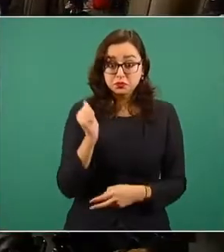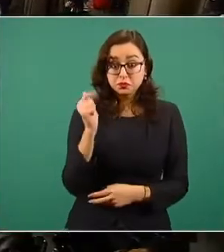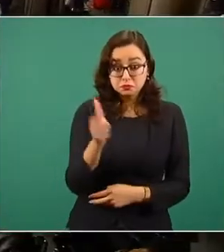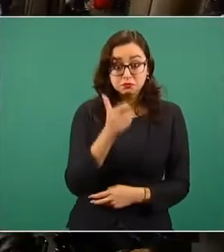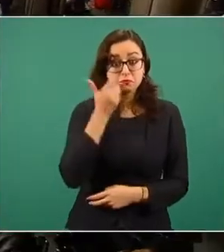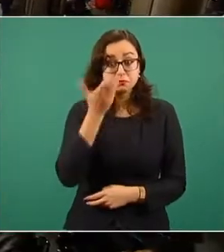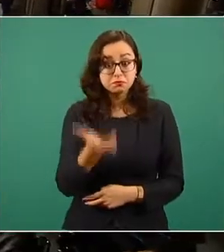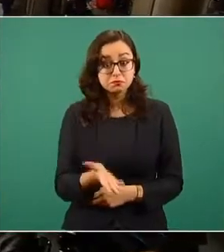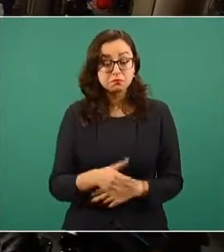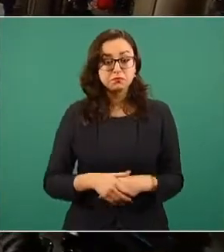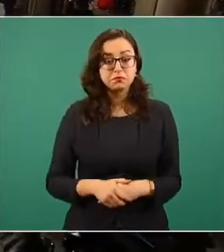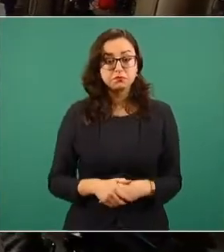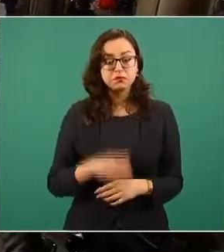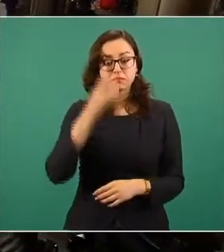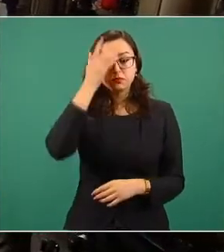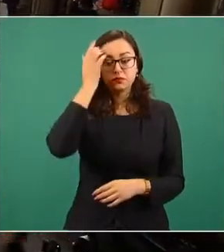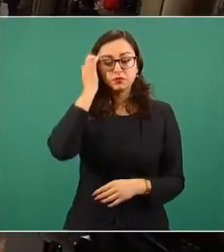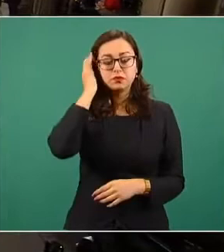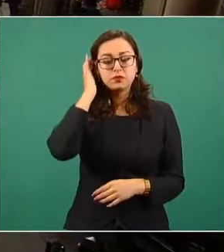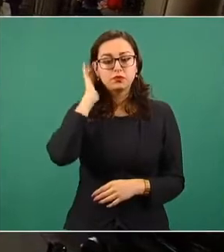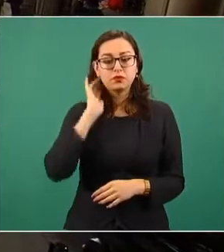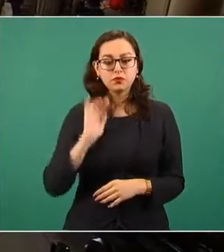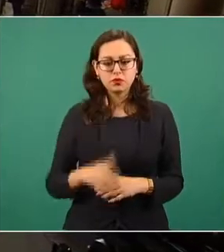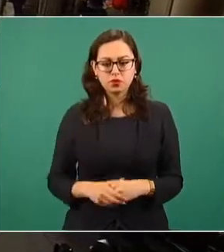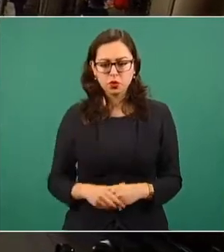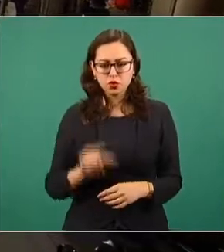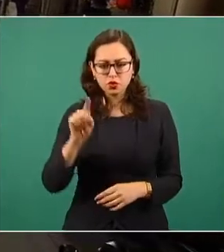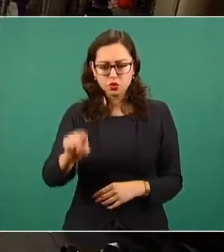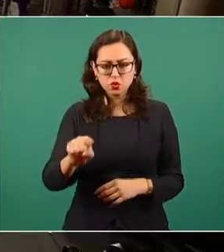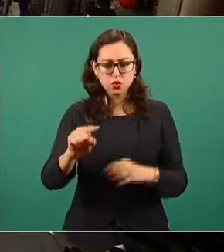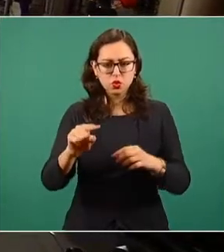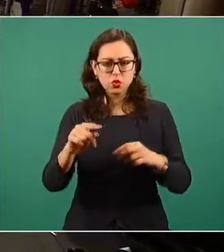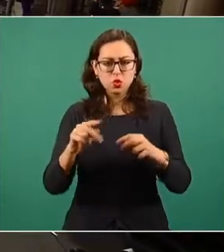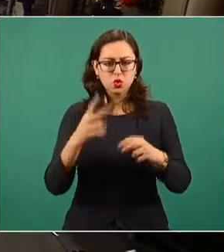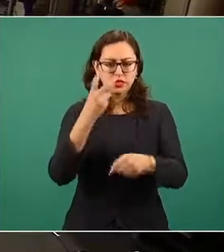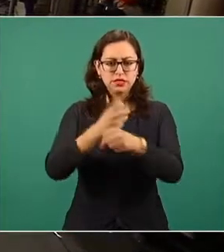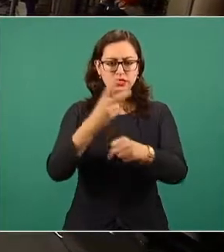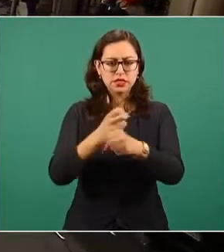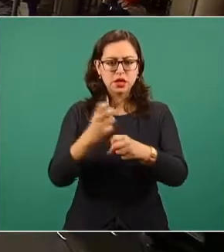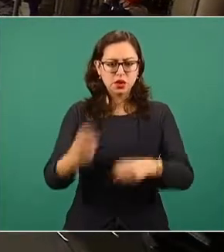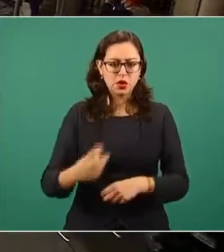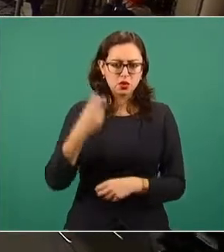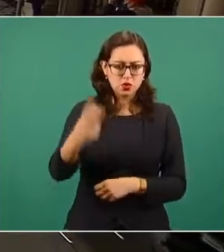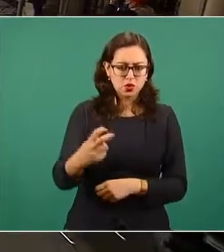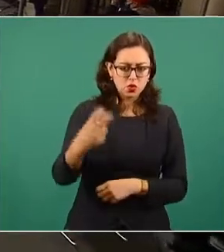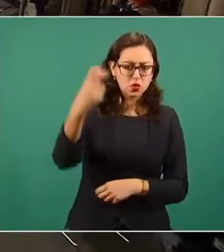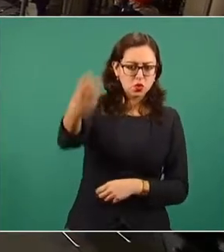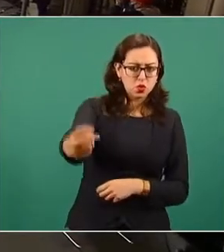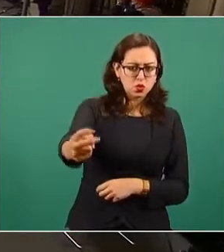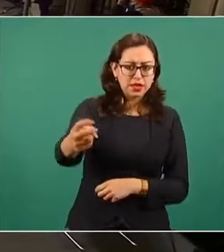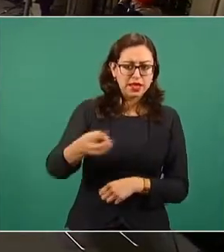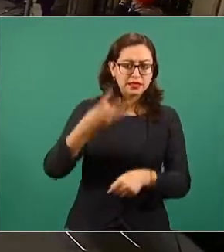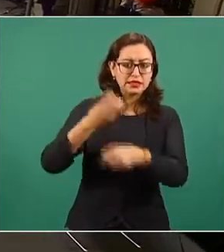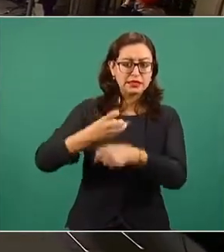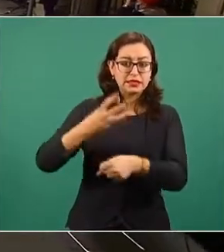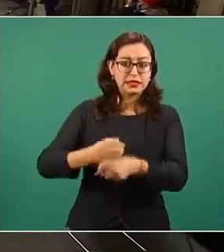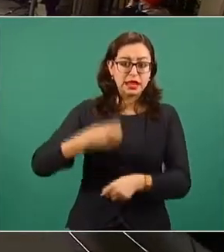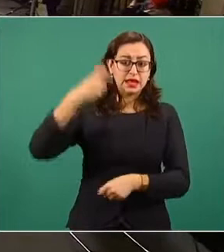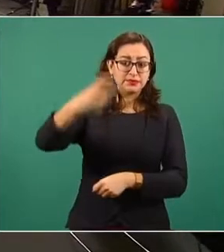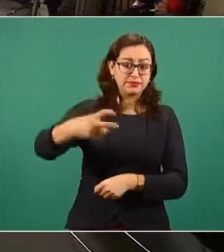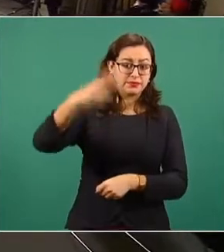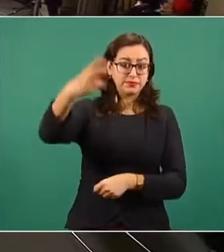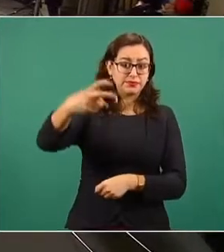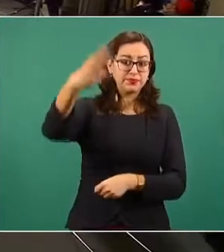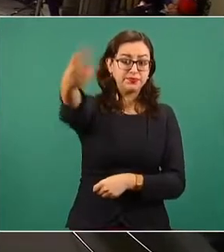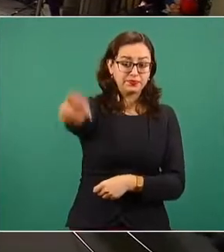A ver, tú y la segunda fila, usted, ¿sí? Y la tercera fila está ahí. Gracias.